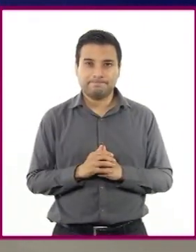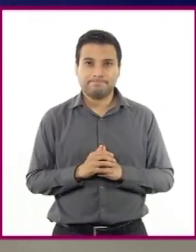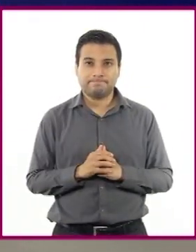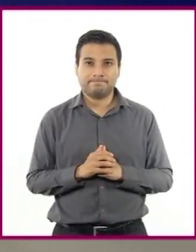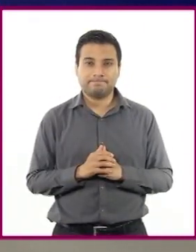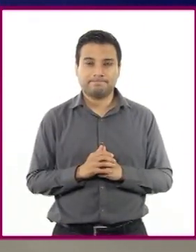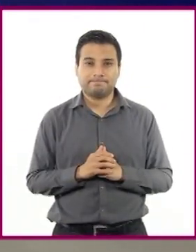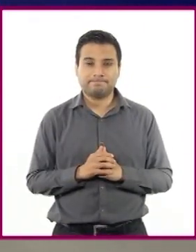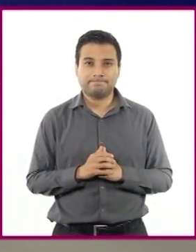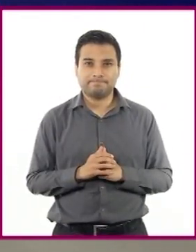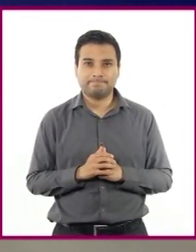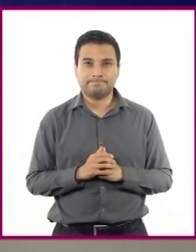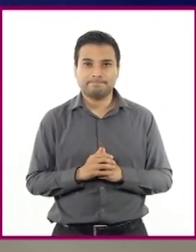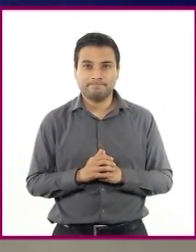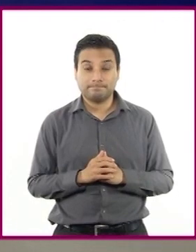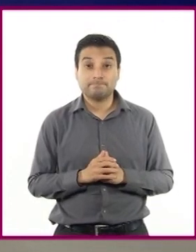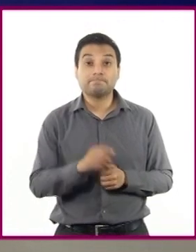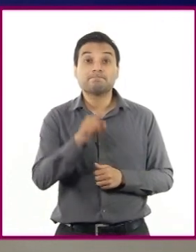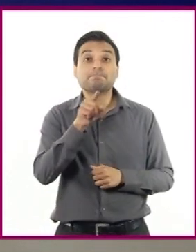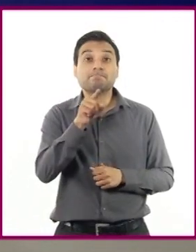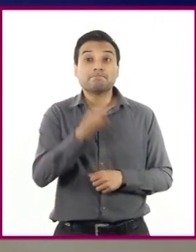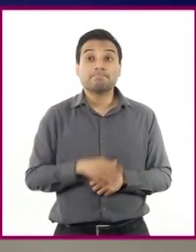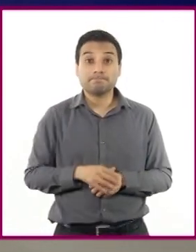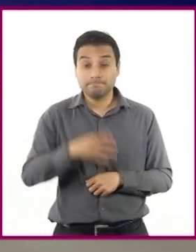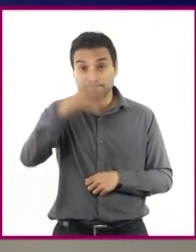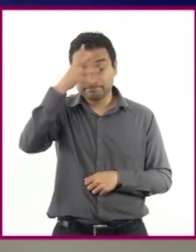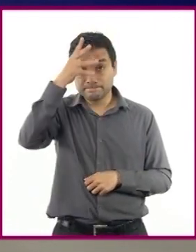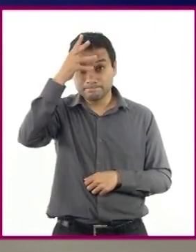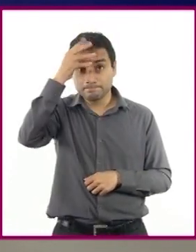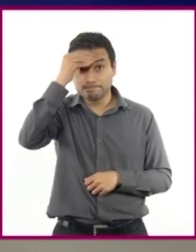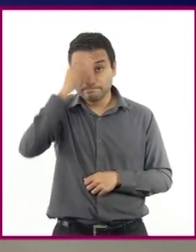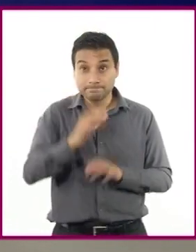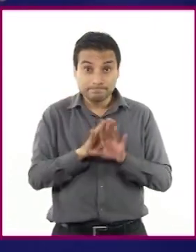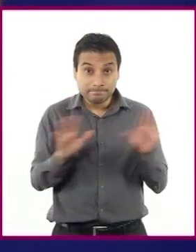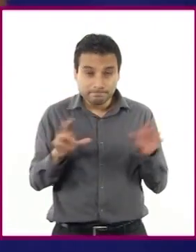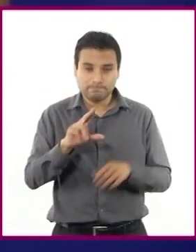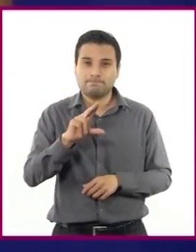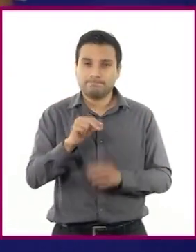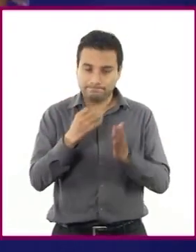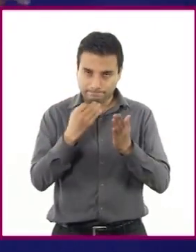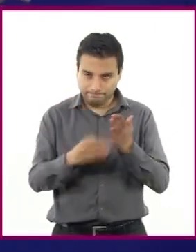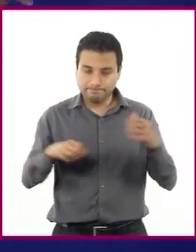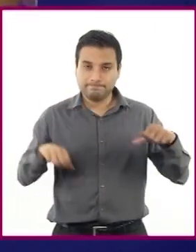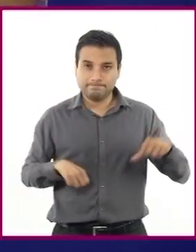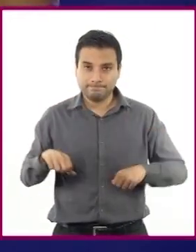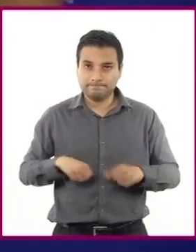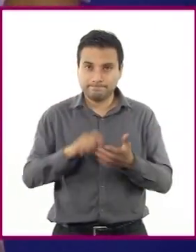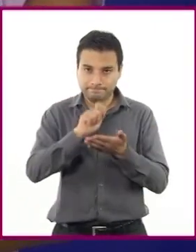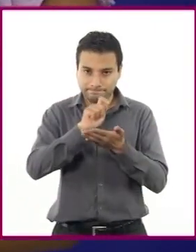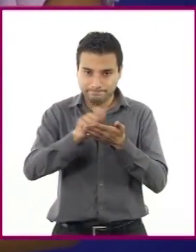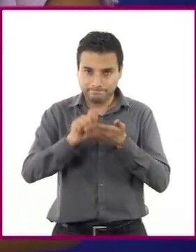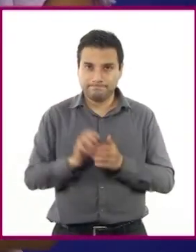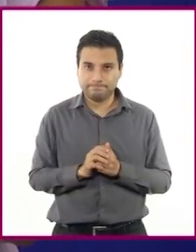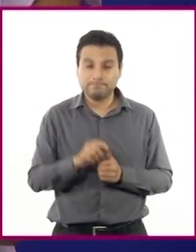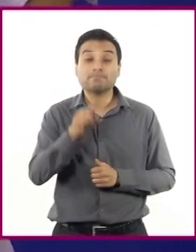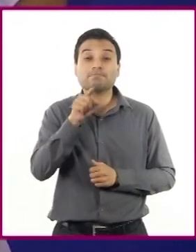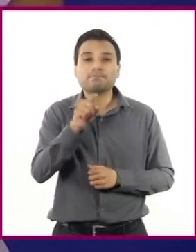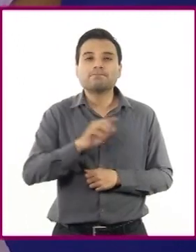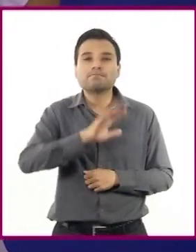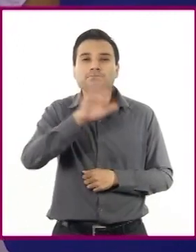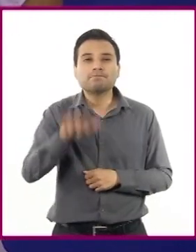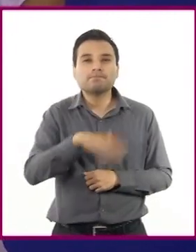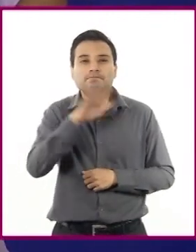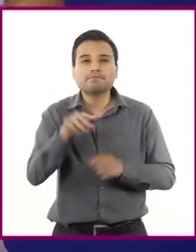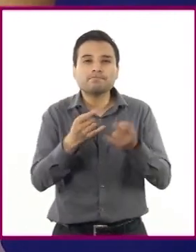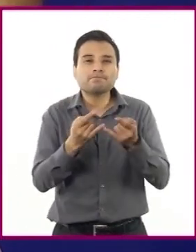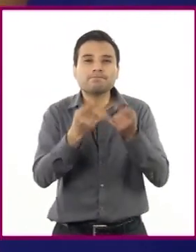No hay que quedarnos solo con el conocimiento, hay que aplicarlo. Por eso, les propongo que busquen historias que sean